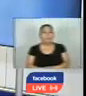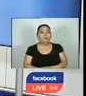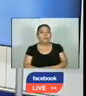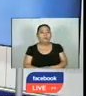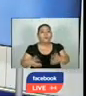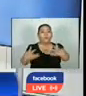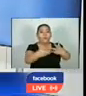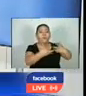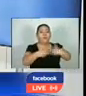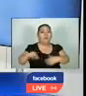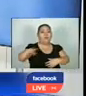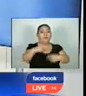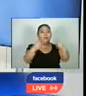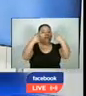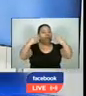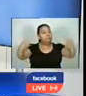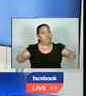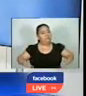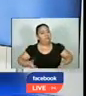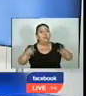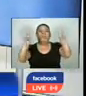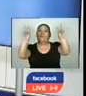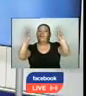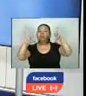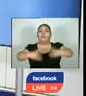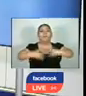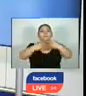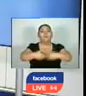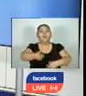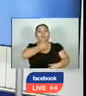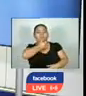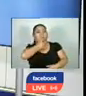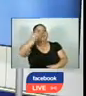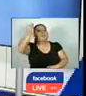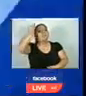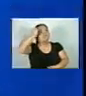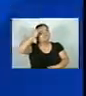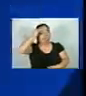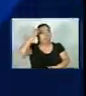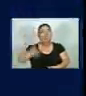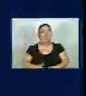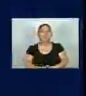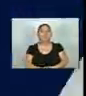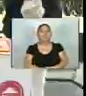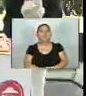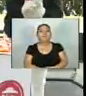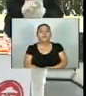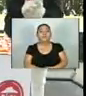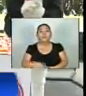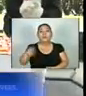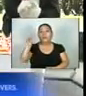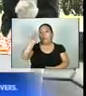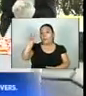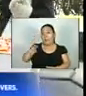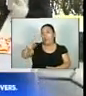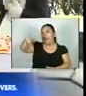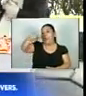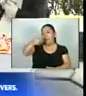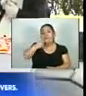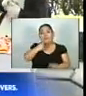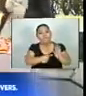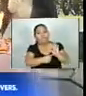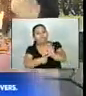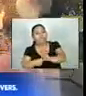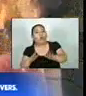Compañeros y amigos televidentes, bienvenidos a Contecer Empresarial. Conozcamos de inmediato las noticias. Pizza Hut presenta a los